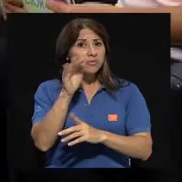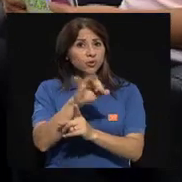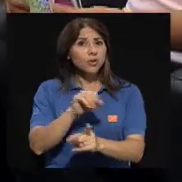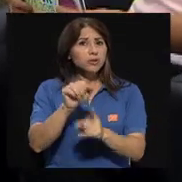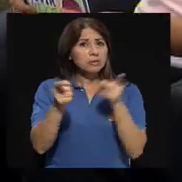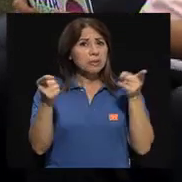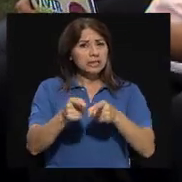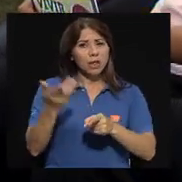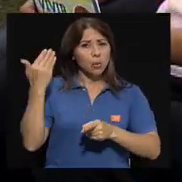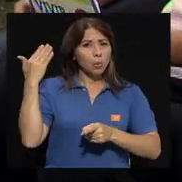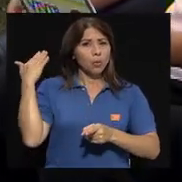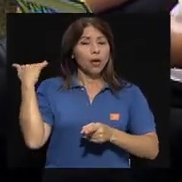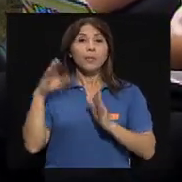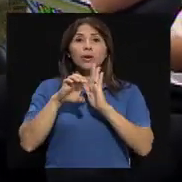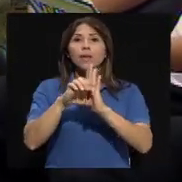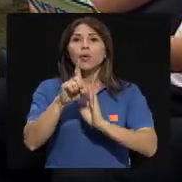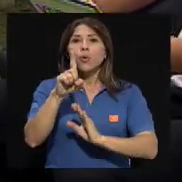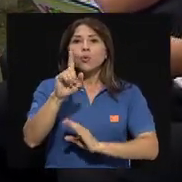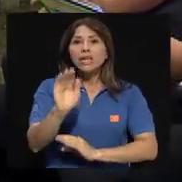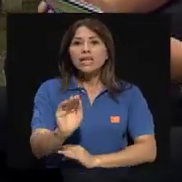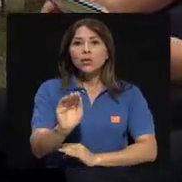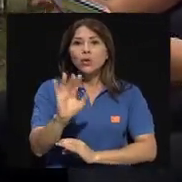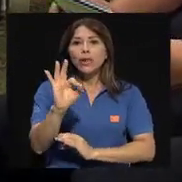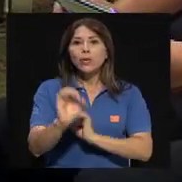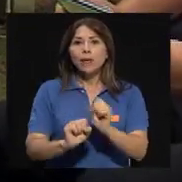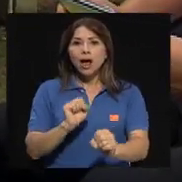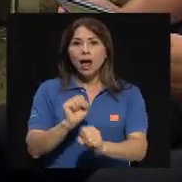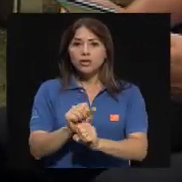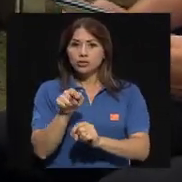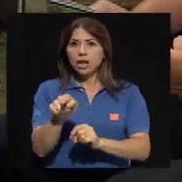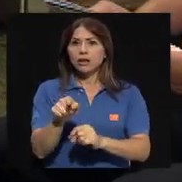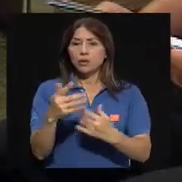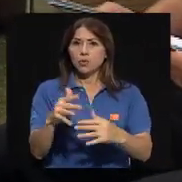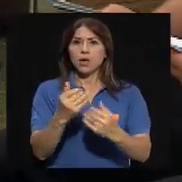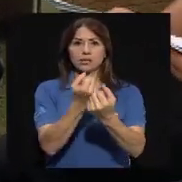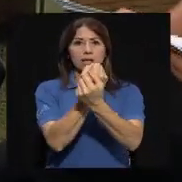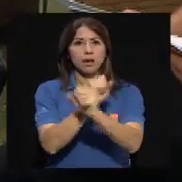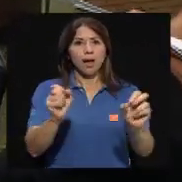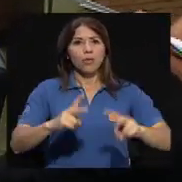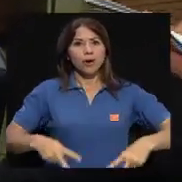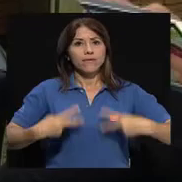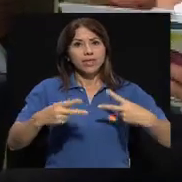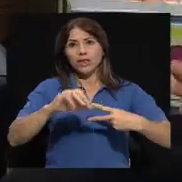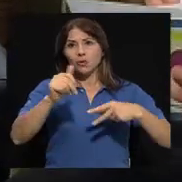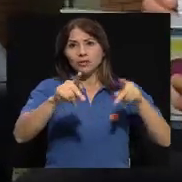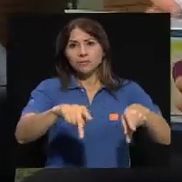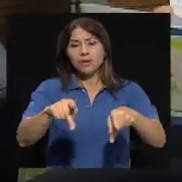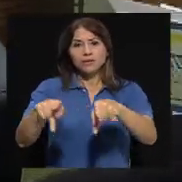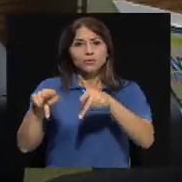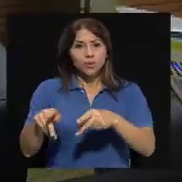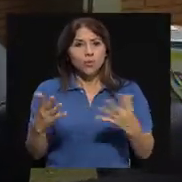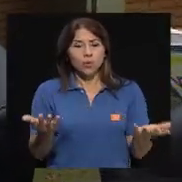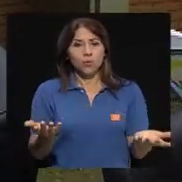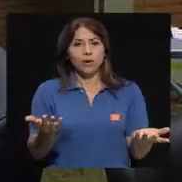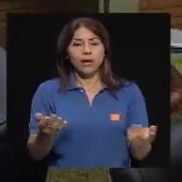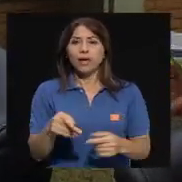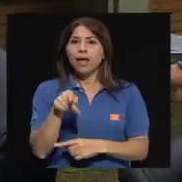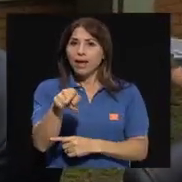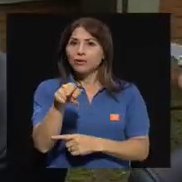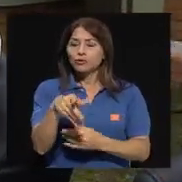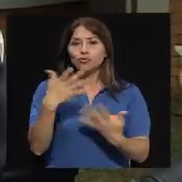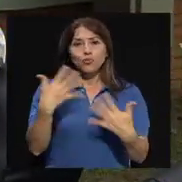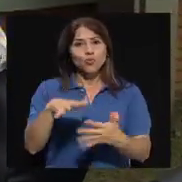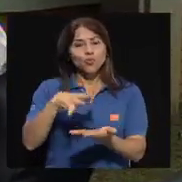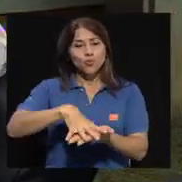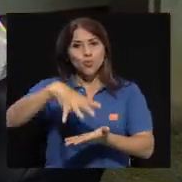que niños de nueve años le han salvado la vida a otros hermanitos o a otros vecinos. Ellos